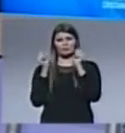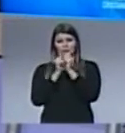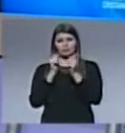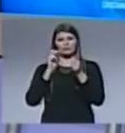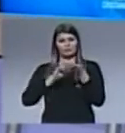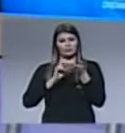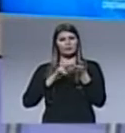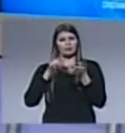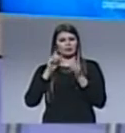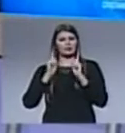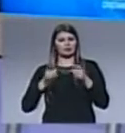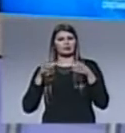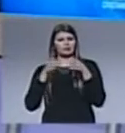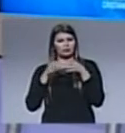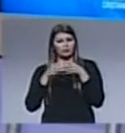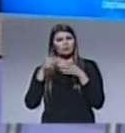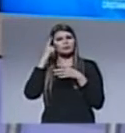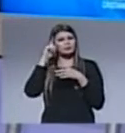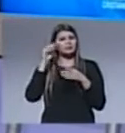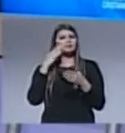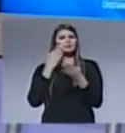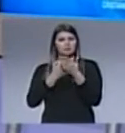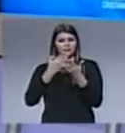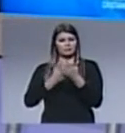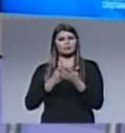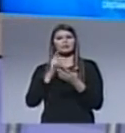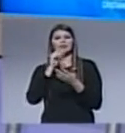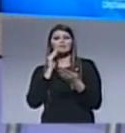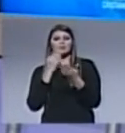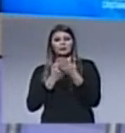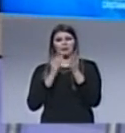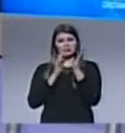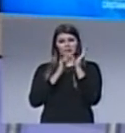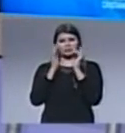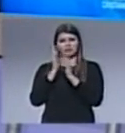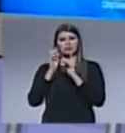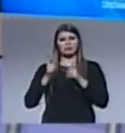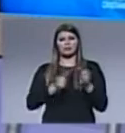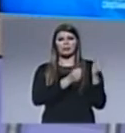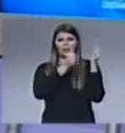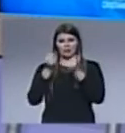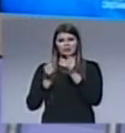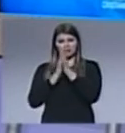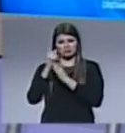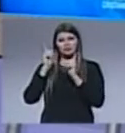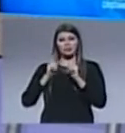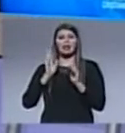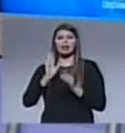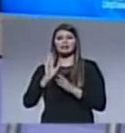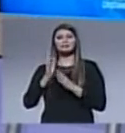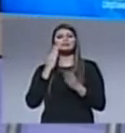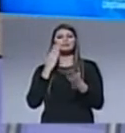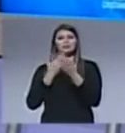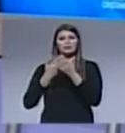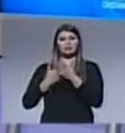viene también realizando reuniones con el fin de testimoniar más acerca de la presencia y el poder de Dios y así también desarrollar la